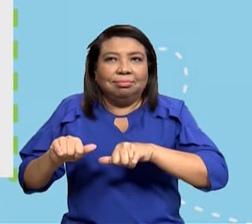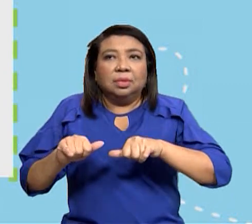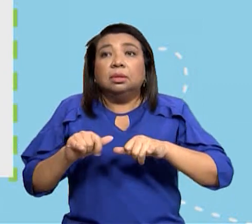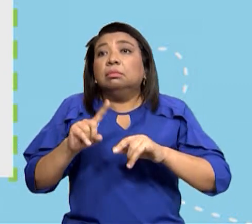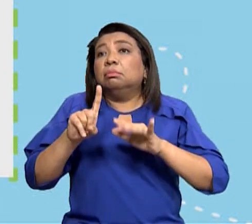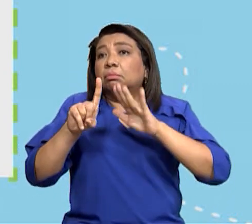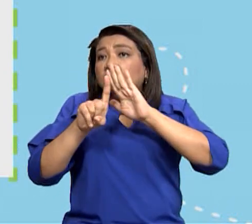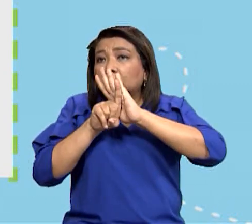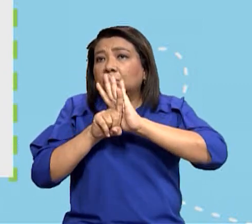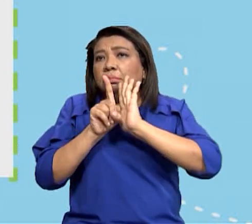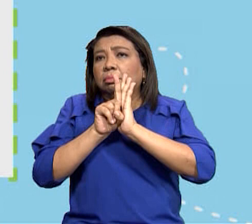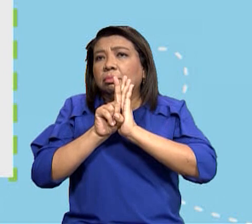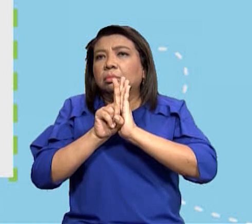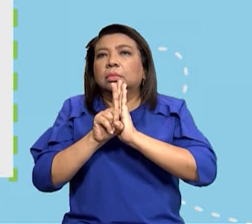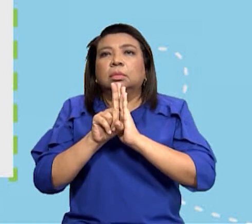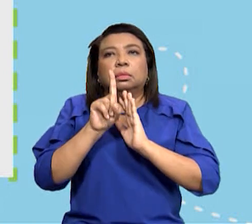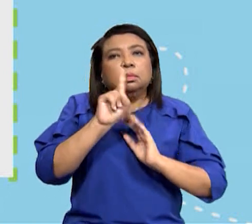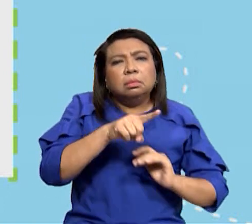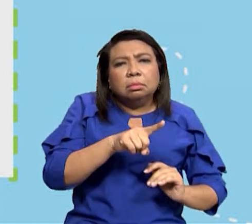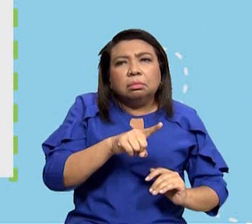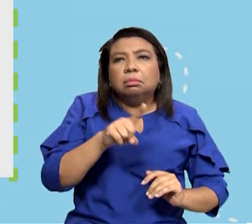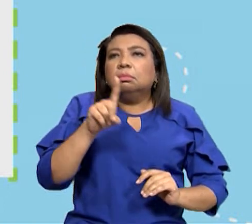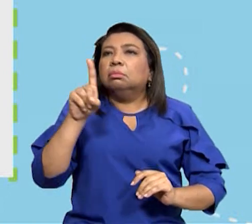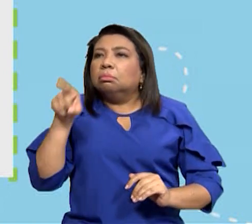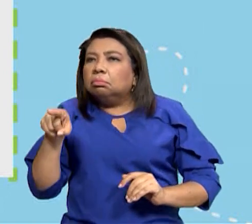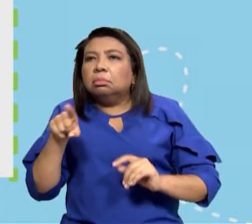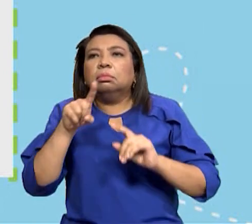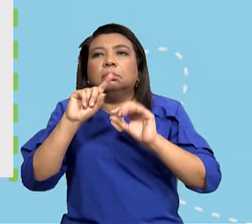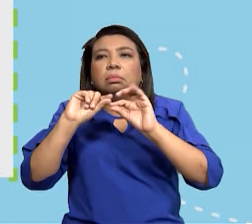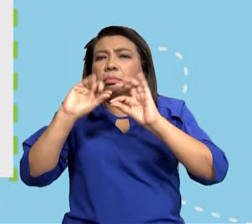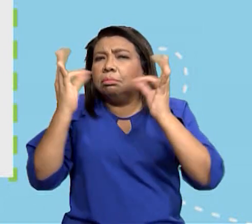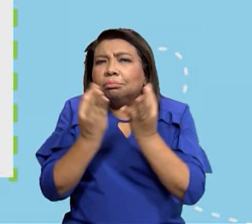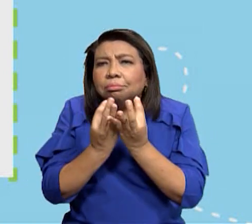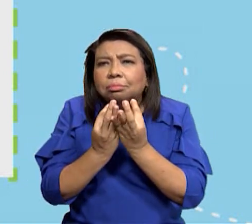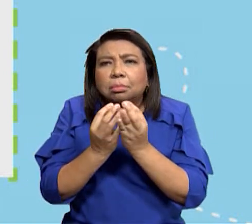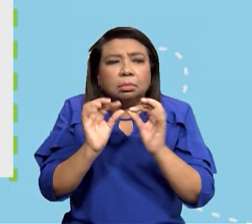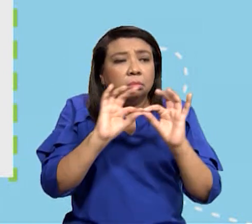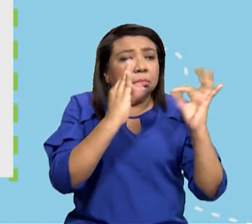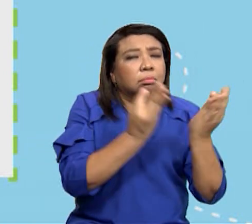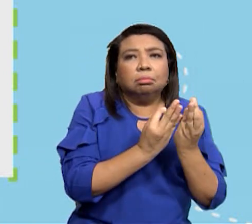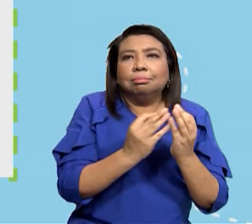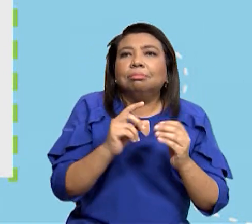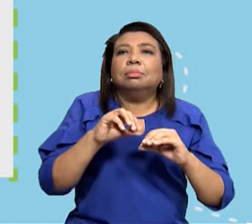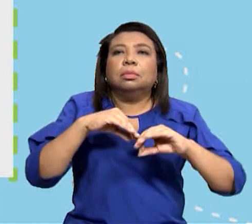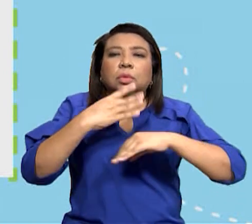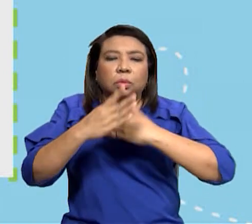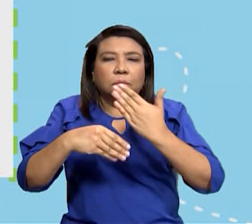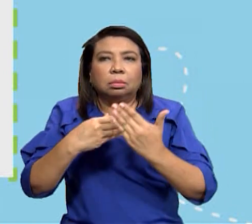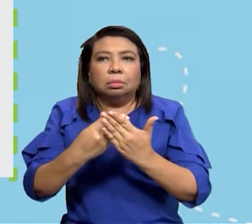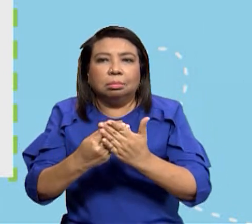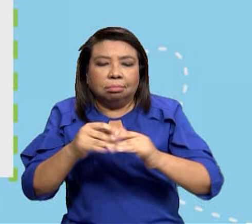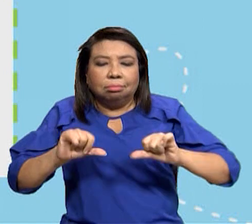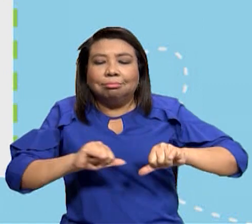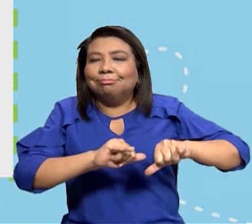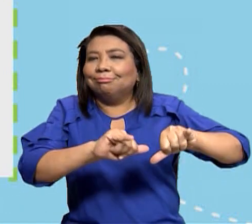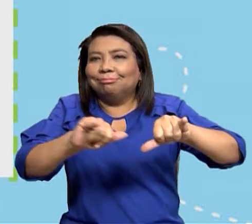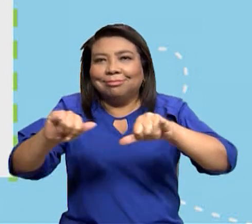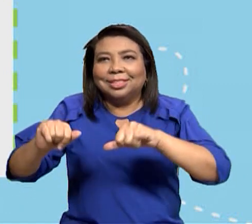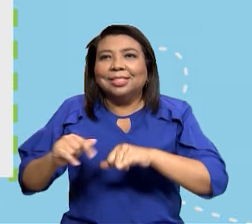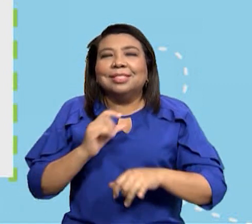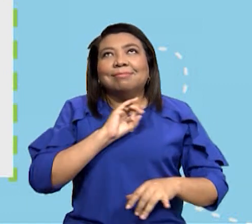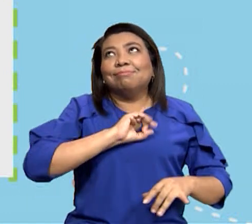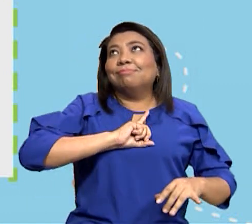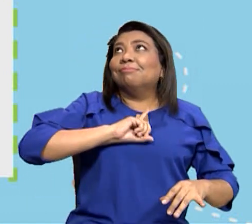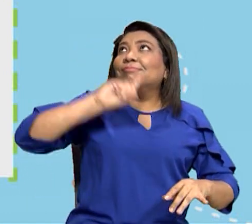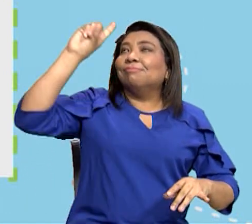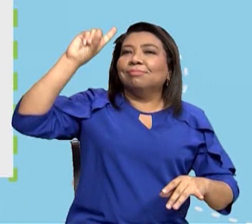o para otra persona no todos somos iguales ante los ojos de dios y también ante